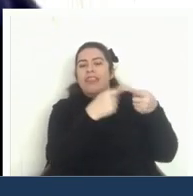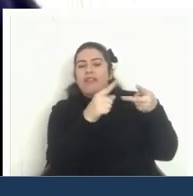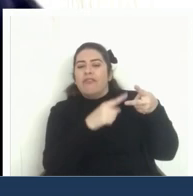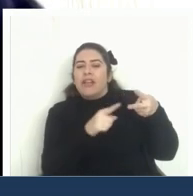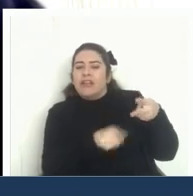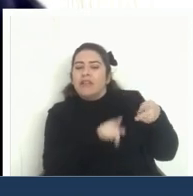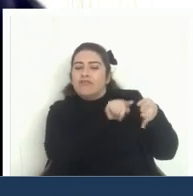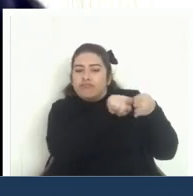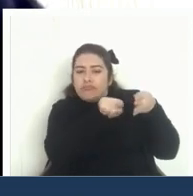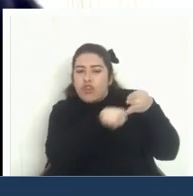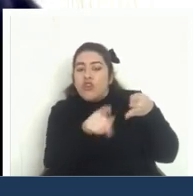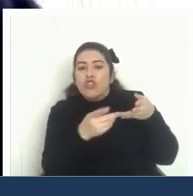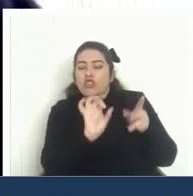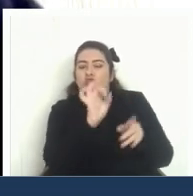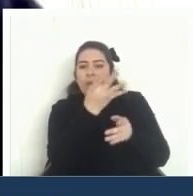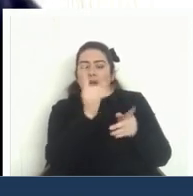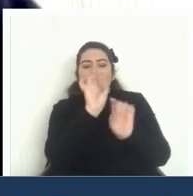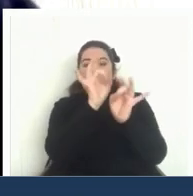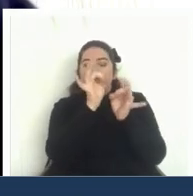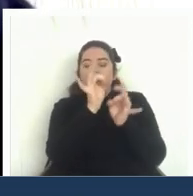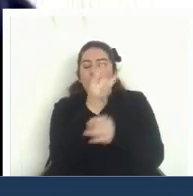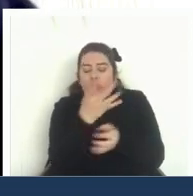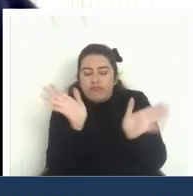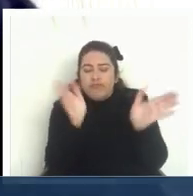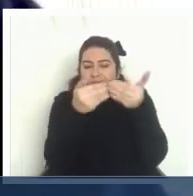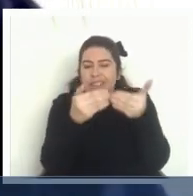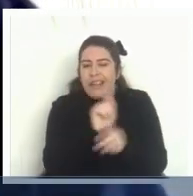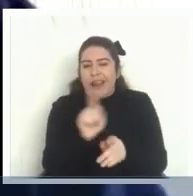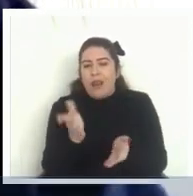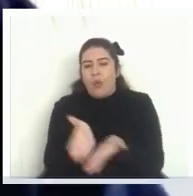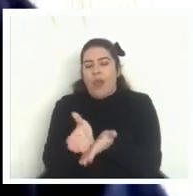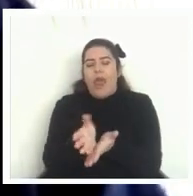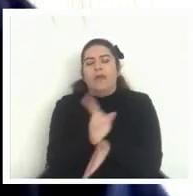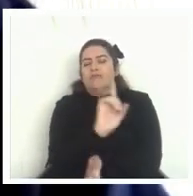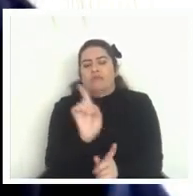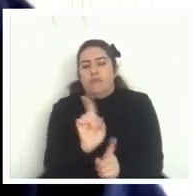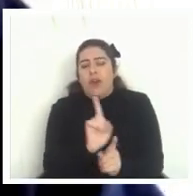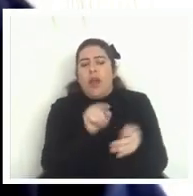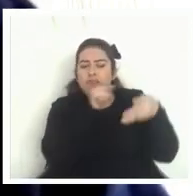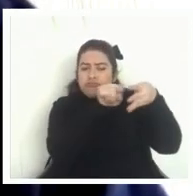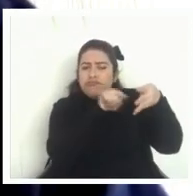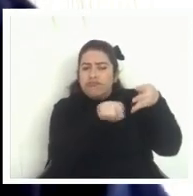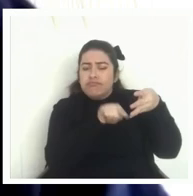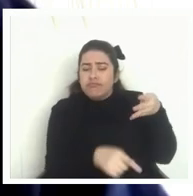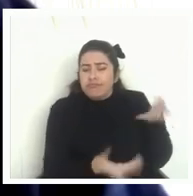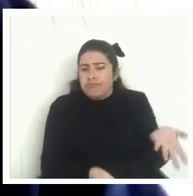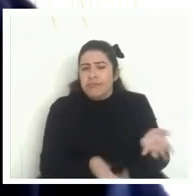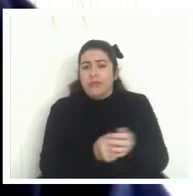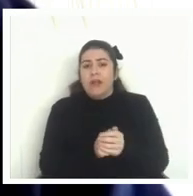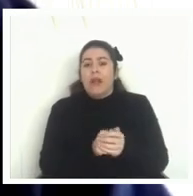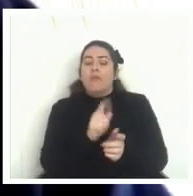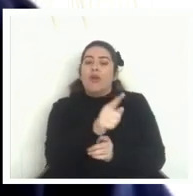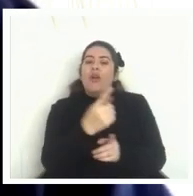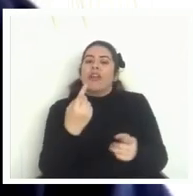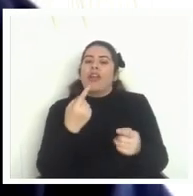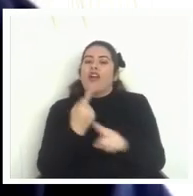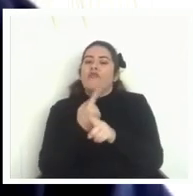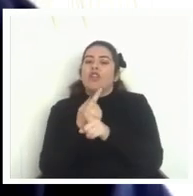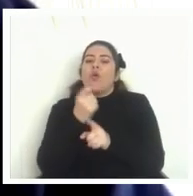el cierre pero creo que es muy importante sí pensar y dialogar respecto a cuál es la salida porque efectivamente